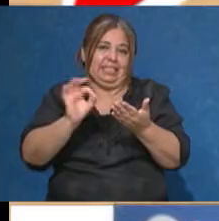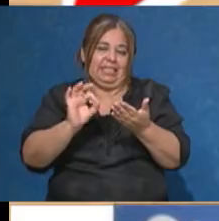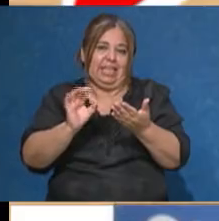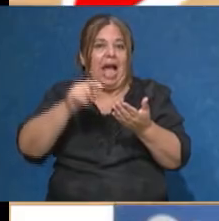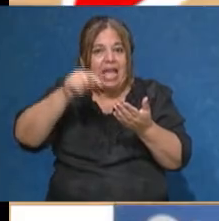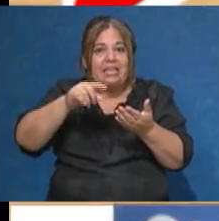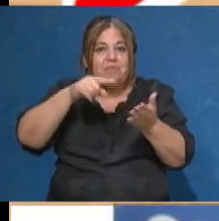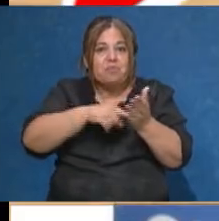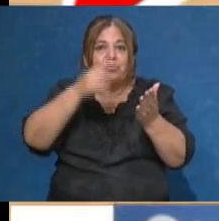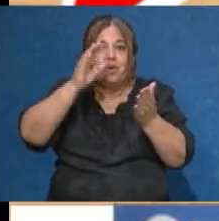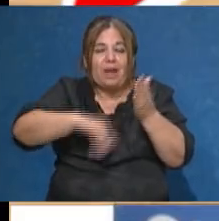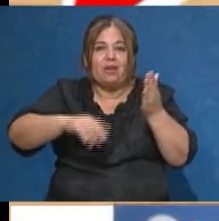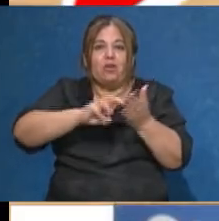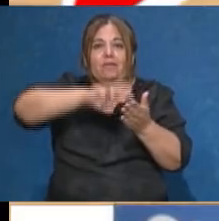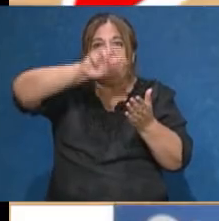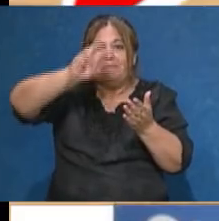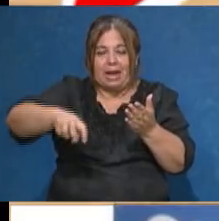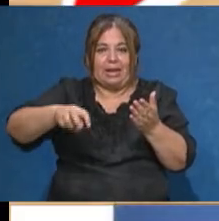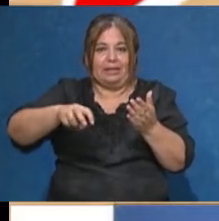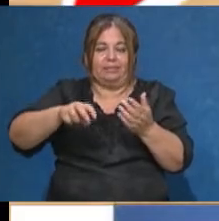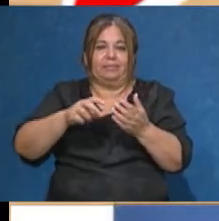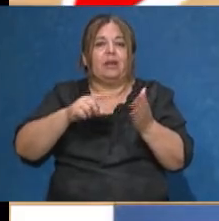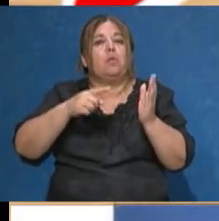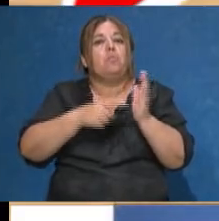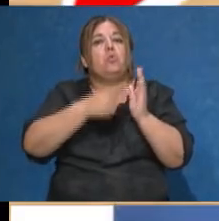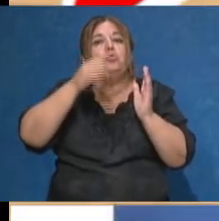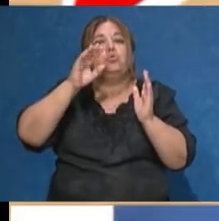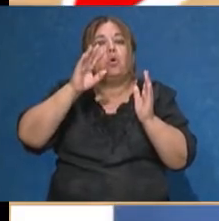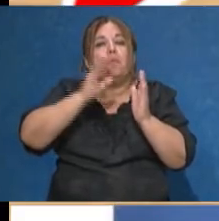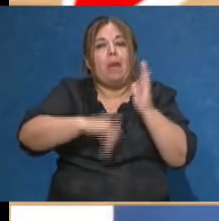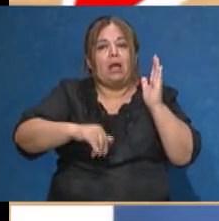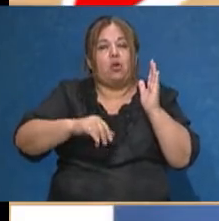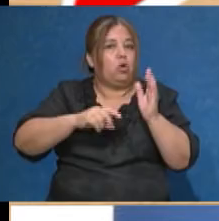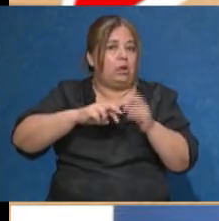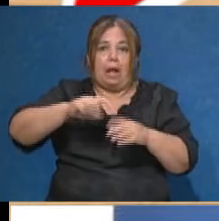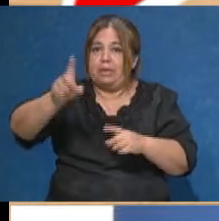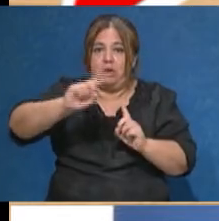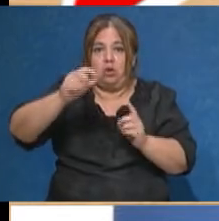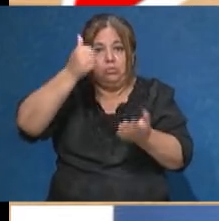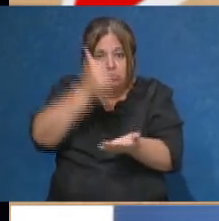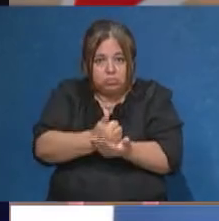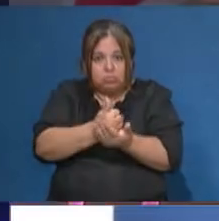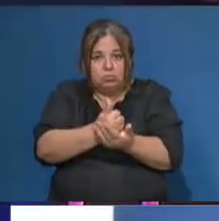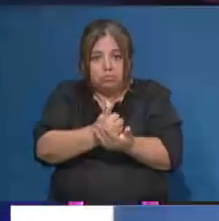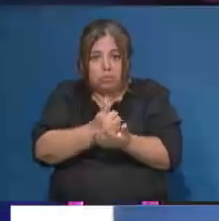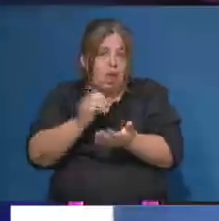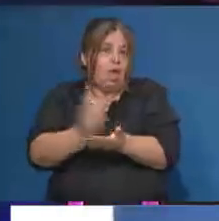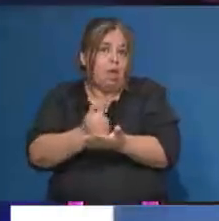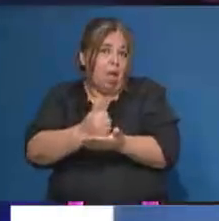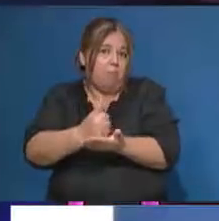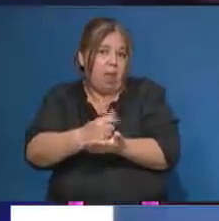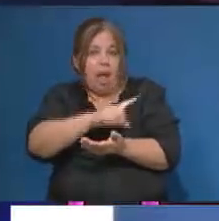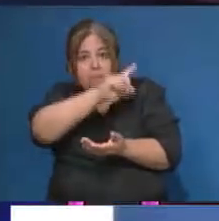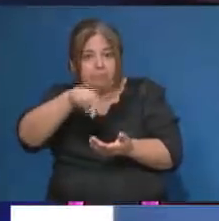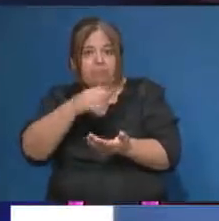bajarte para abordar. Como pueden ver, en ese punto blanco no hay que caminar, es decir, te bajás en ese lugar y te tomás el otro colectivo en ese